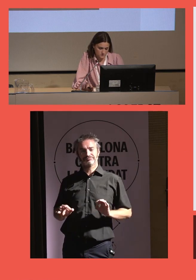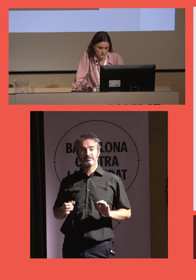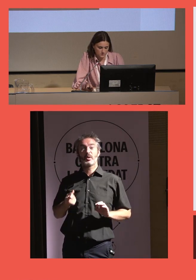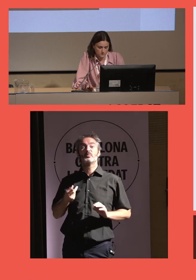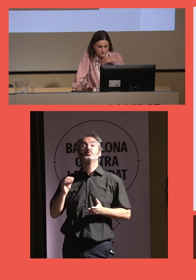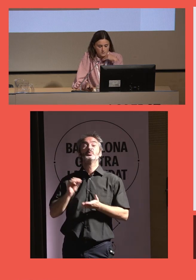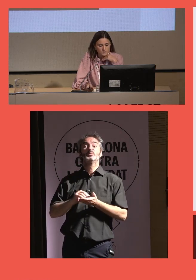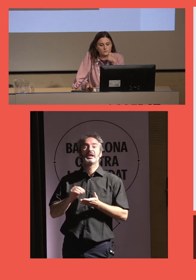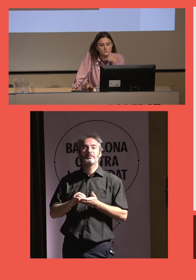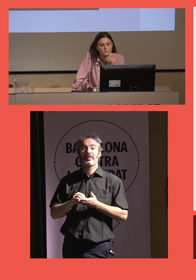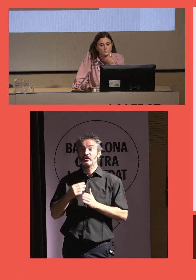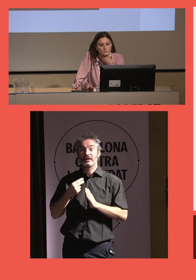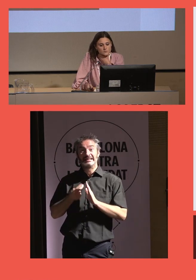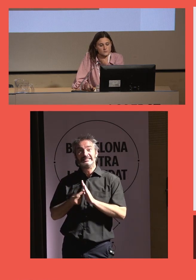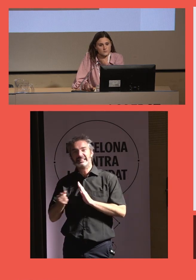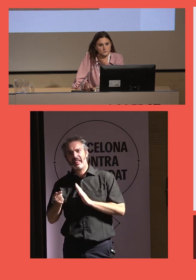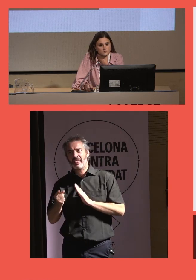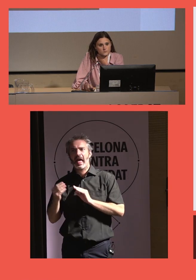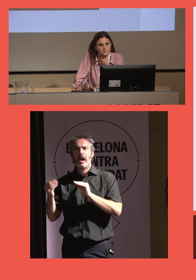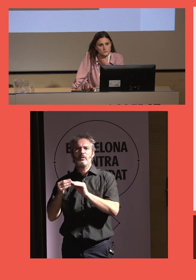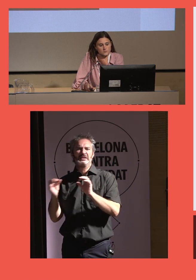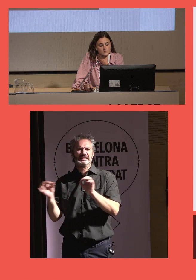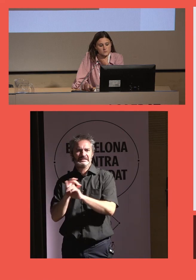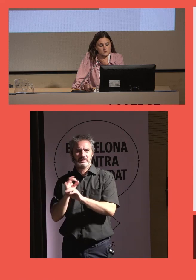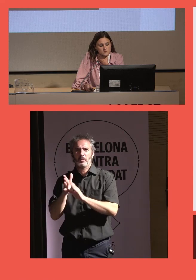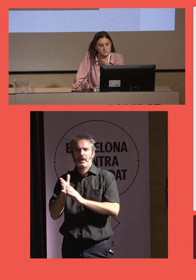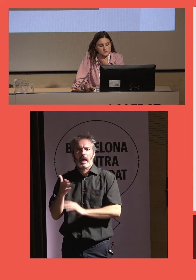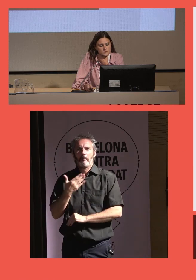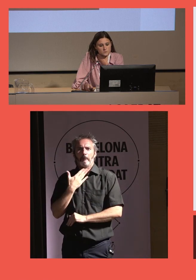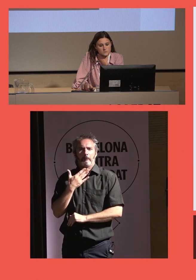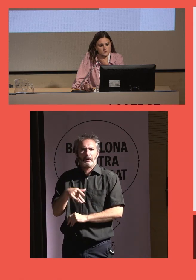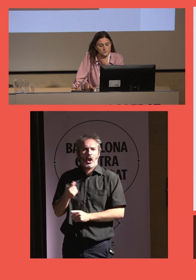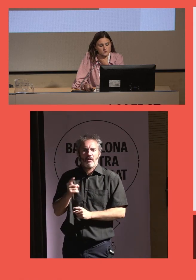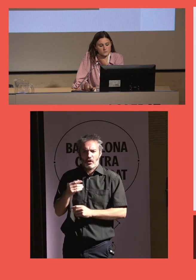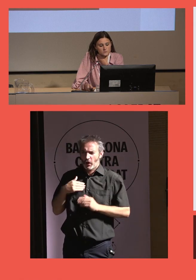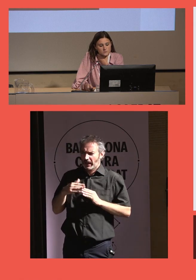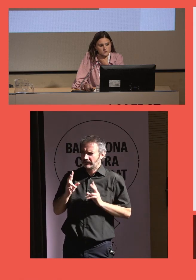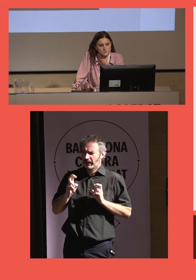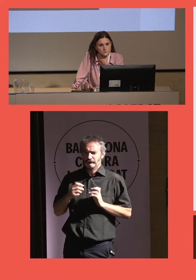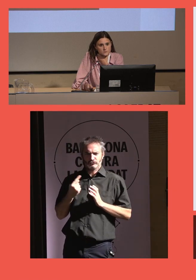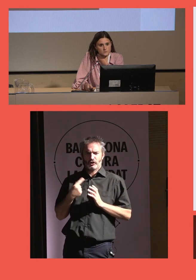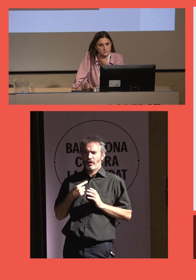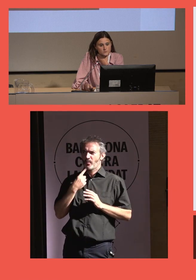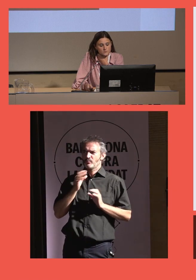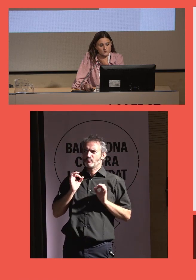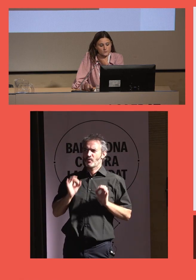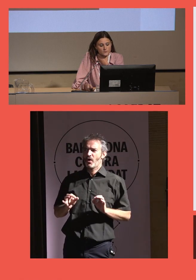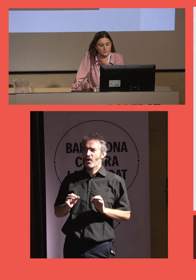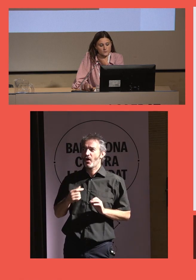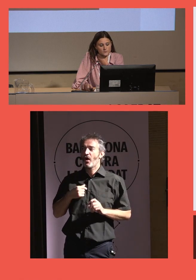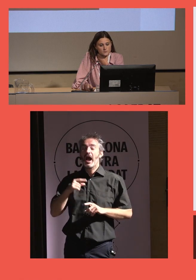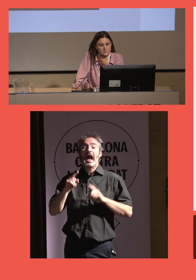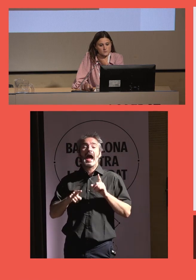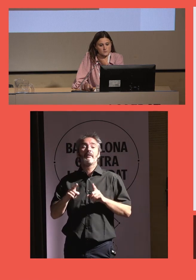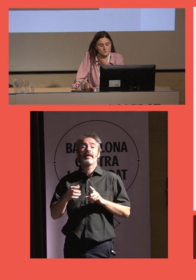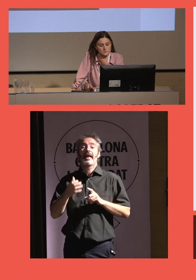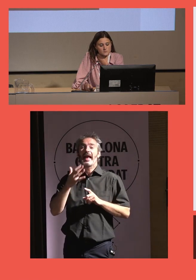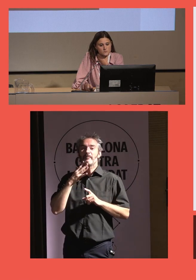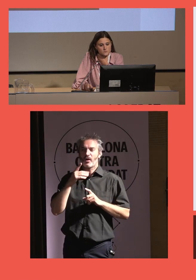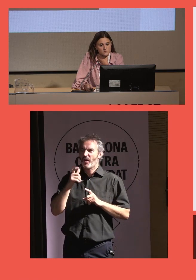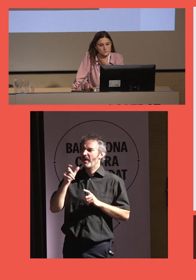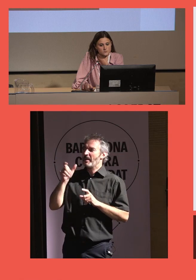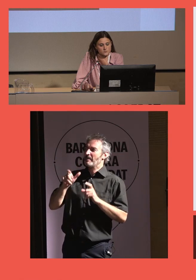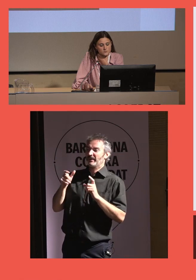Muchas veces no salgo ni quedo porque no me apetece, porque estoy muy bien en mi casa. A lo mejor estás con